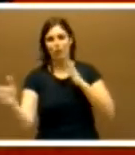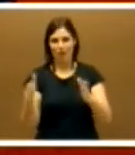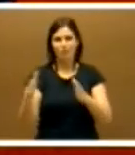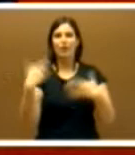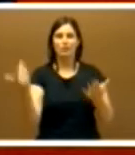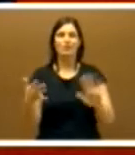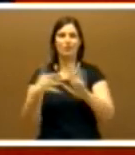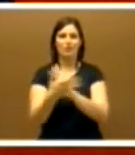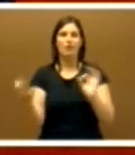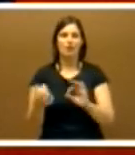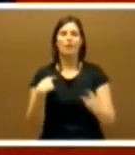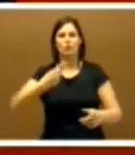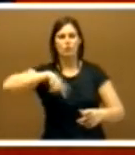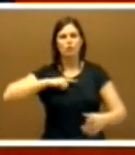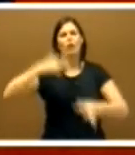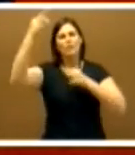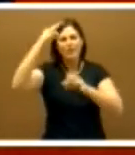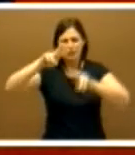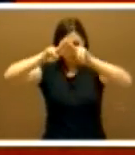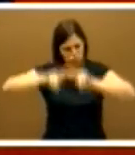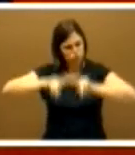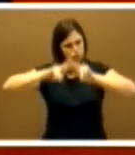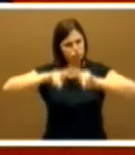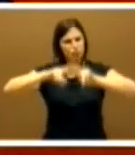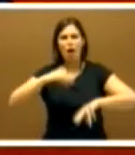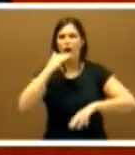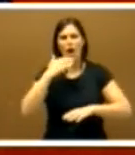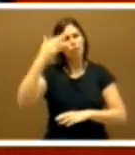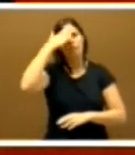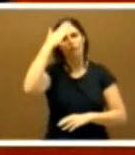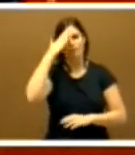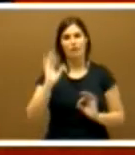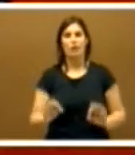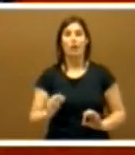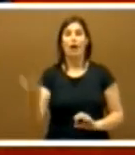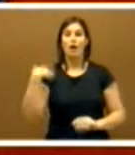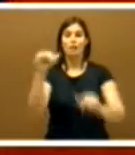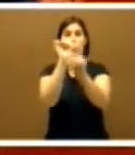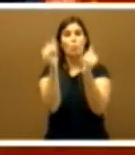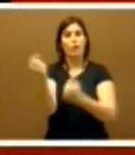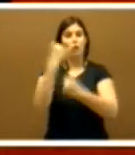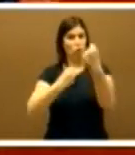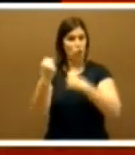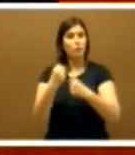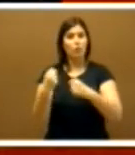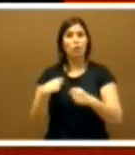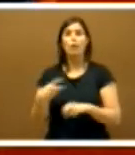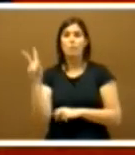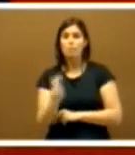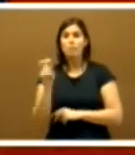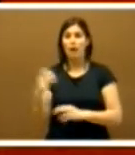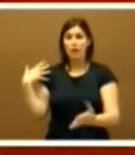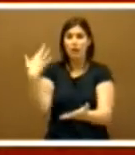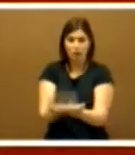actualizar muchos elementos que son, a mi juicio, absolutamente imprescindibles. Hubo un modelo económico que sirvió para llegar hasta donde